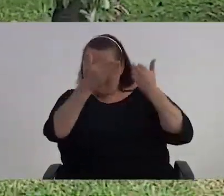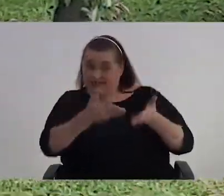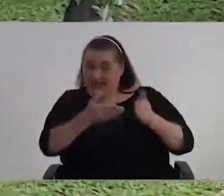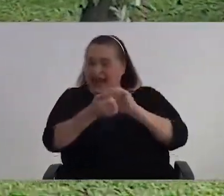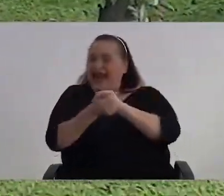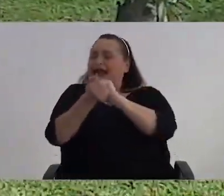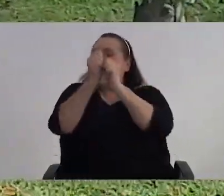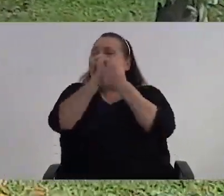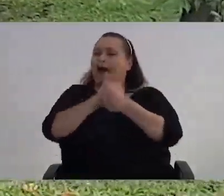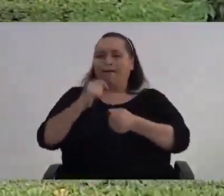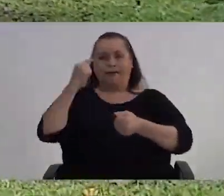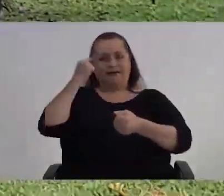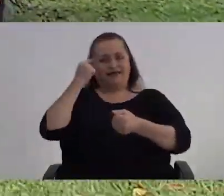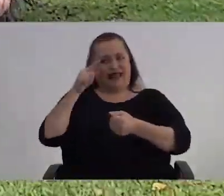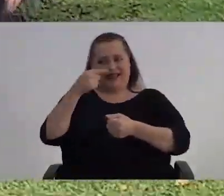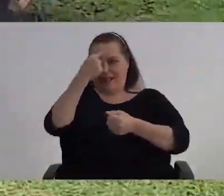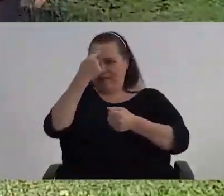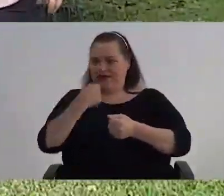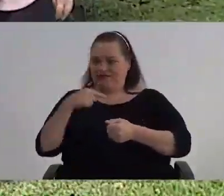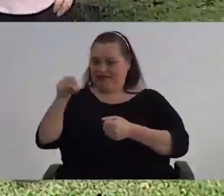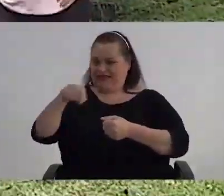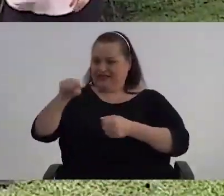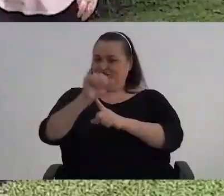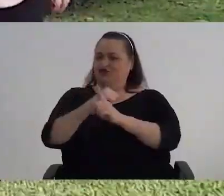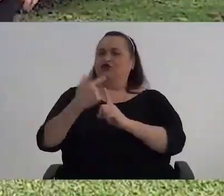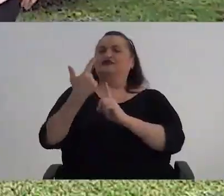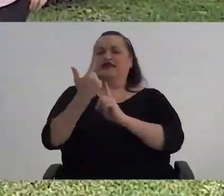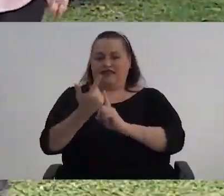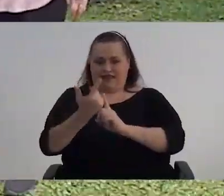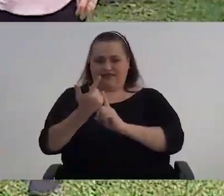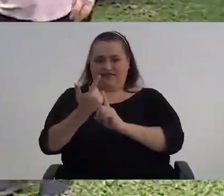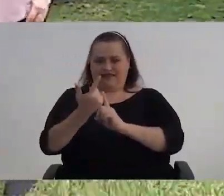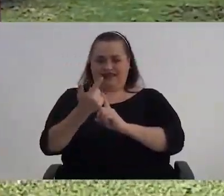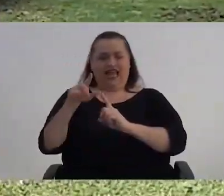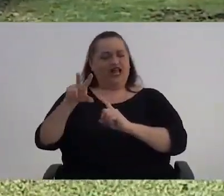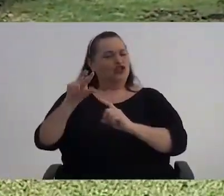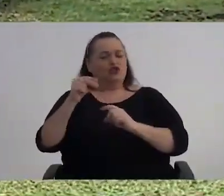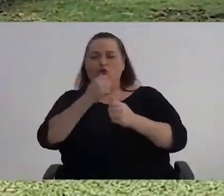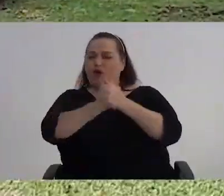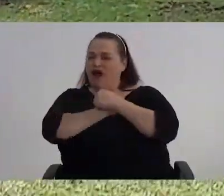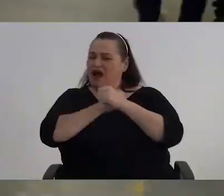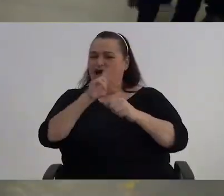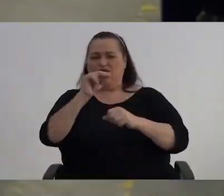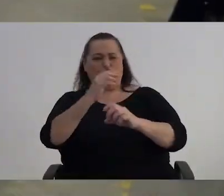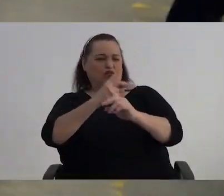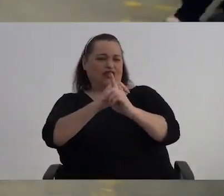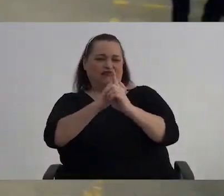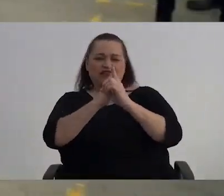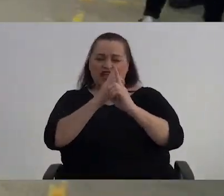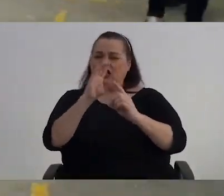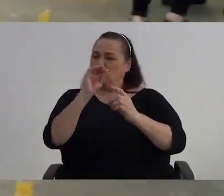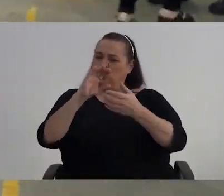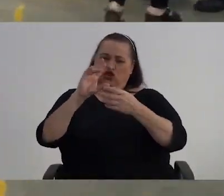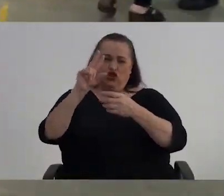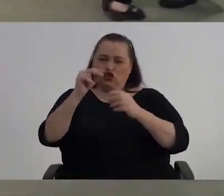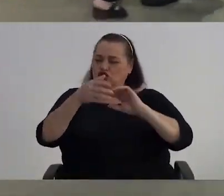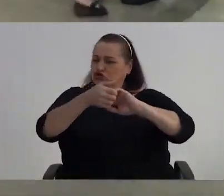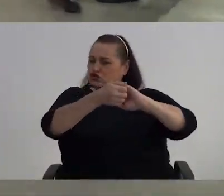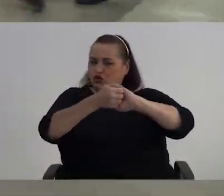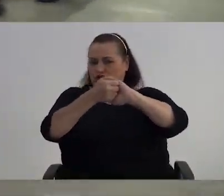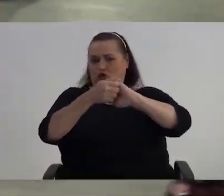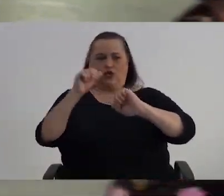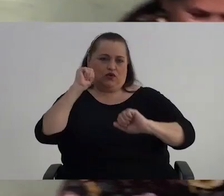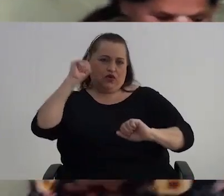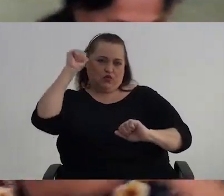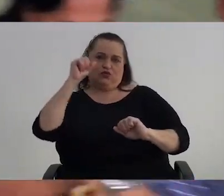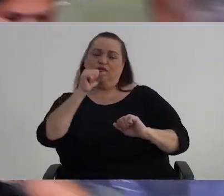factor Que cambie El perfil De esa sociedad Que no ama Que no defiende Y que no es solidario Con el adulto mayor Para